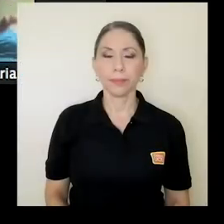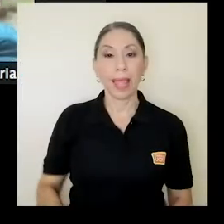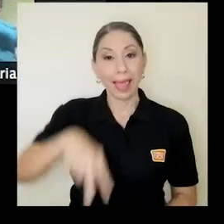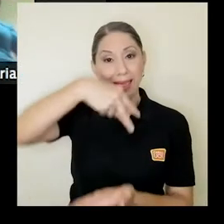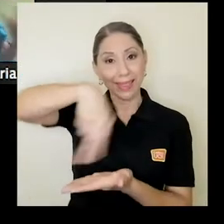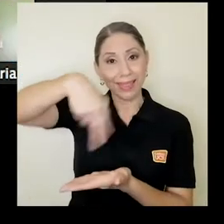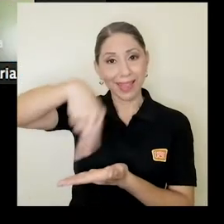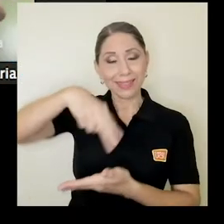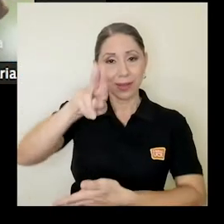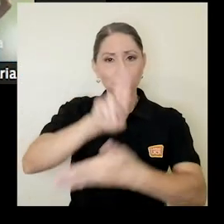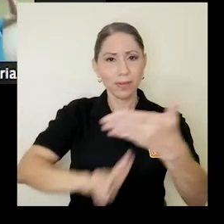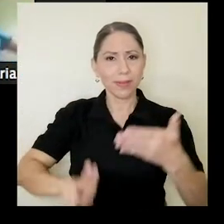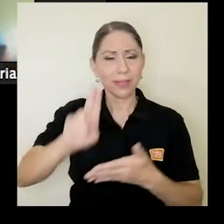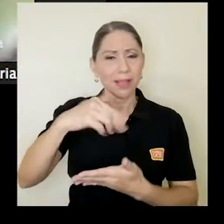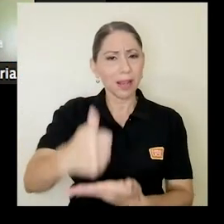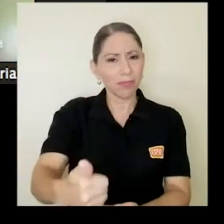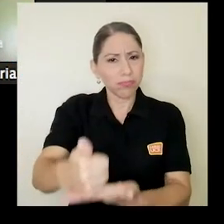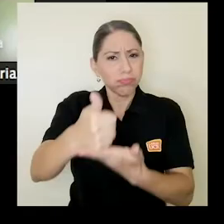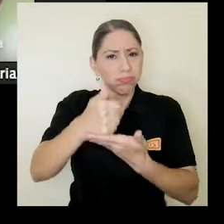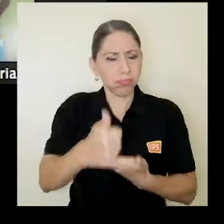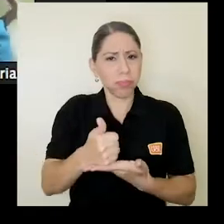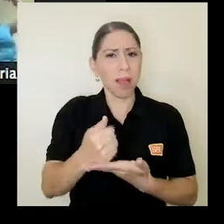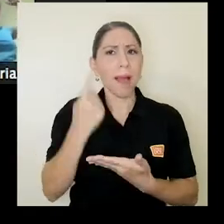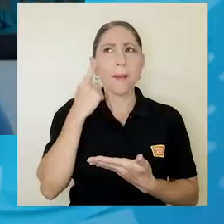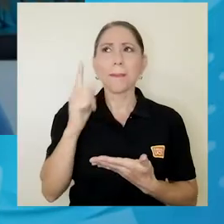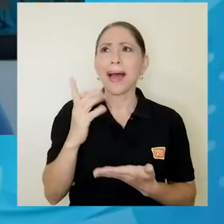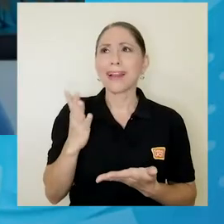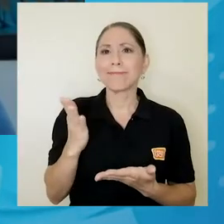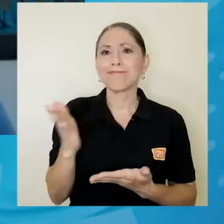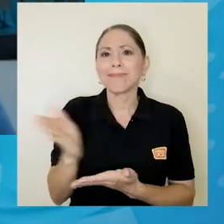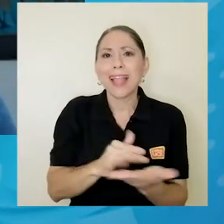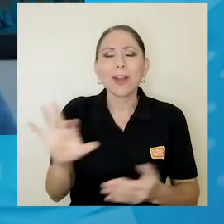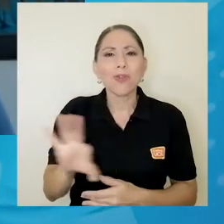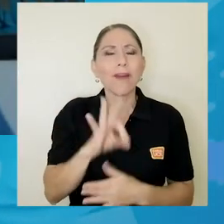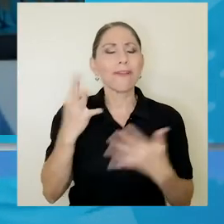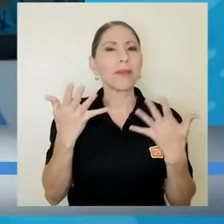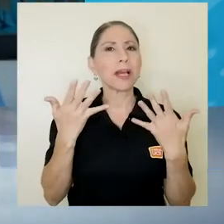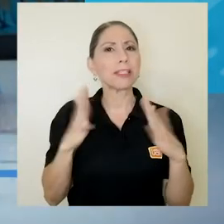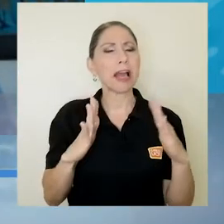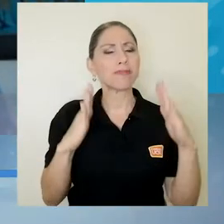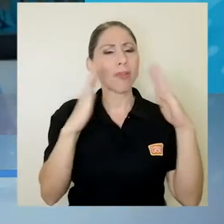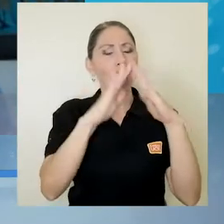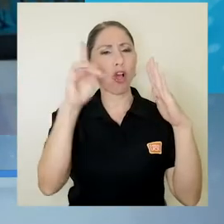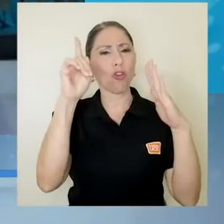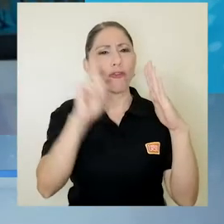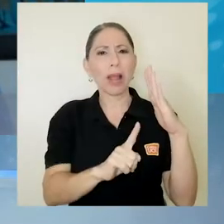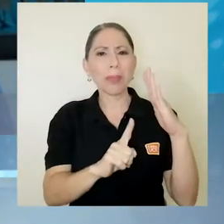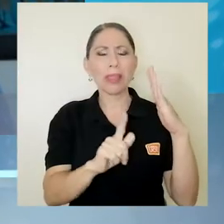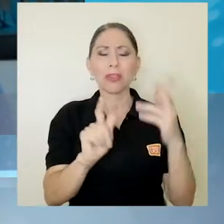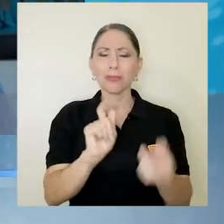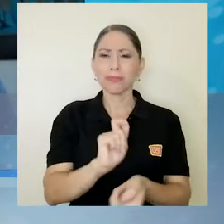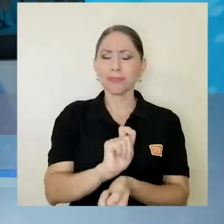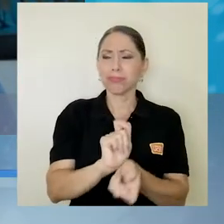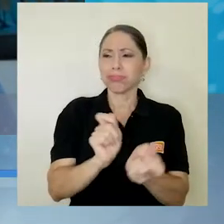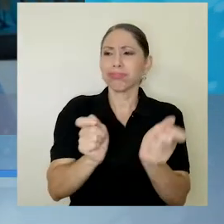La danza universitaria nos ha ayudado a romper de alguna forma el confinamiento, nos permite tener